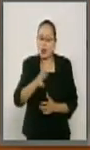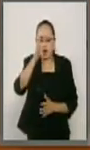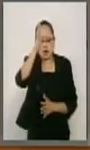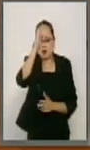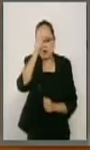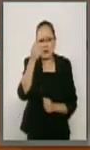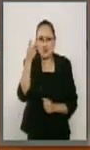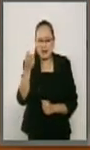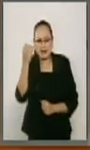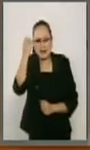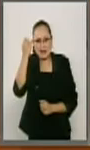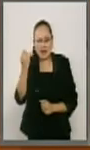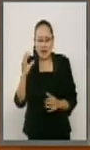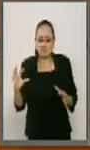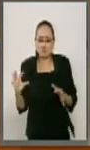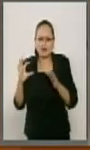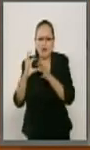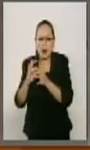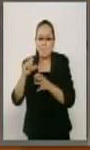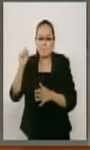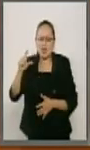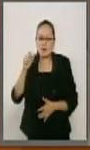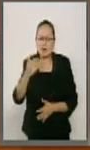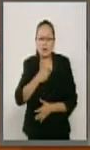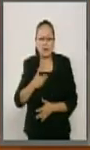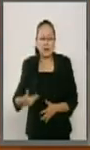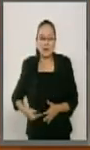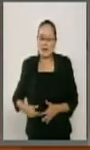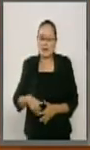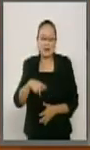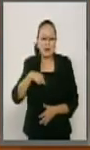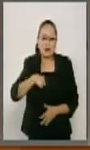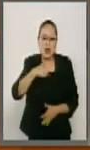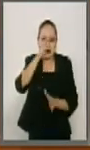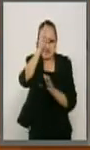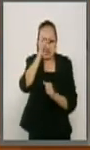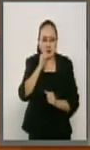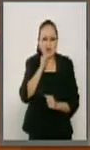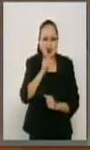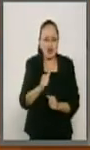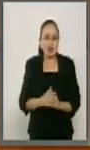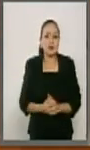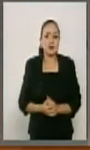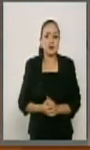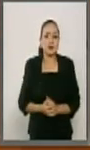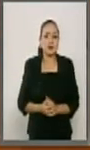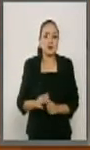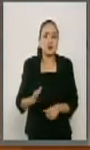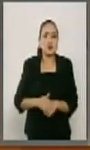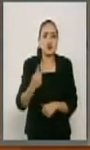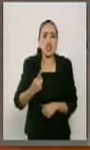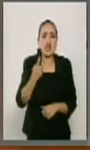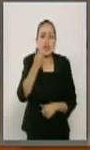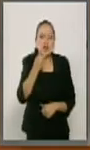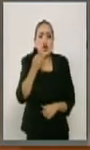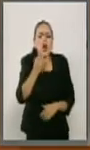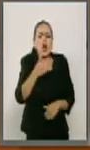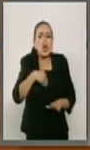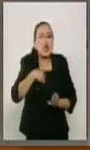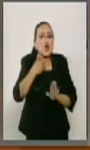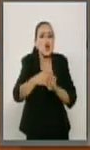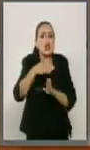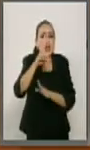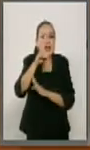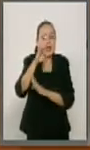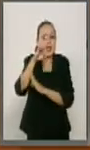juego al Ejecutivo. Yo no estoy de acuerdo. No estoy de acuerdo porque eso lastima la democracia, eso